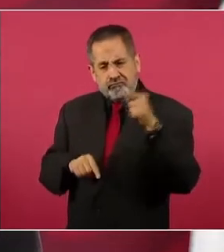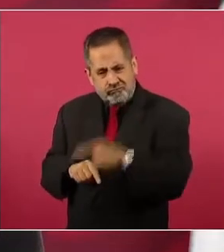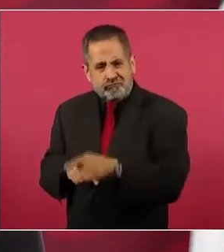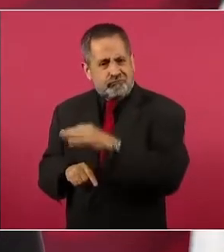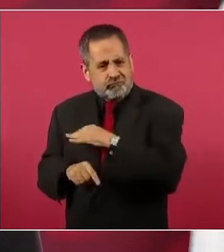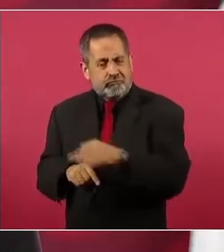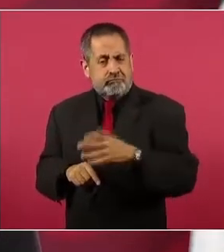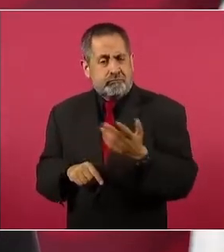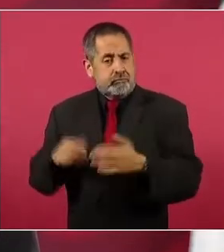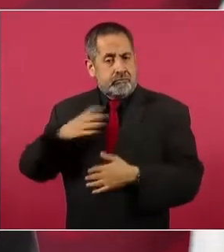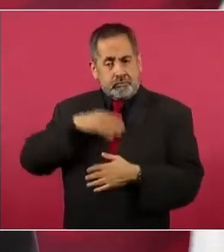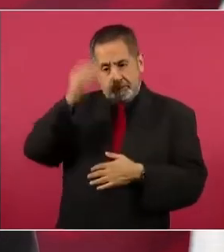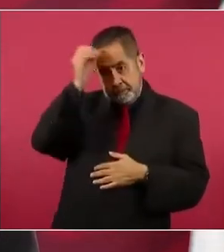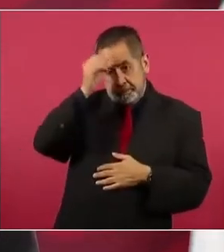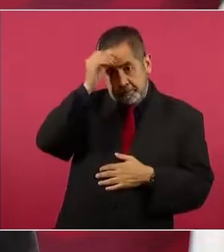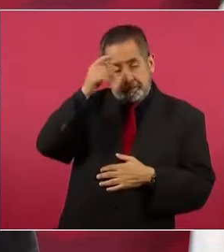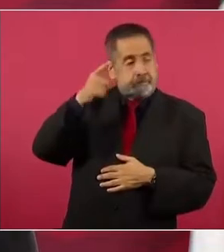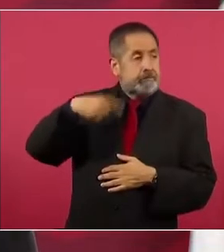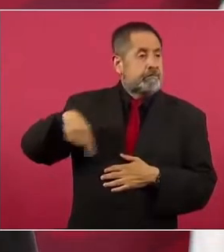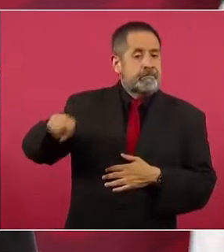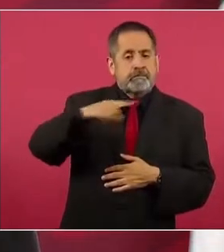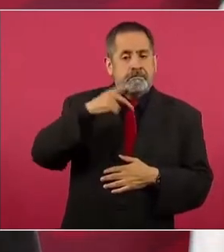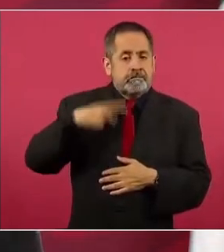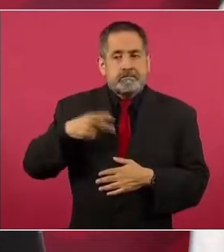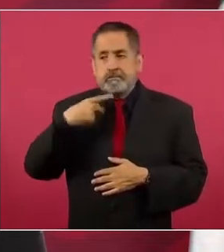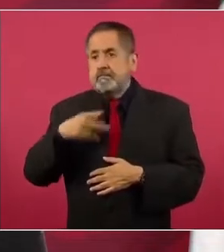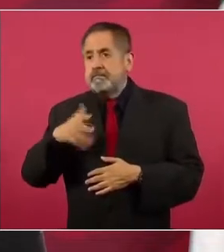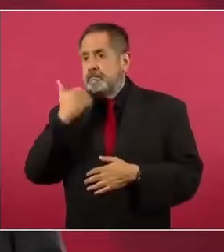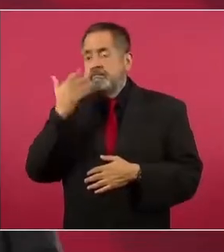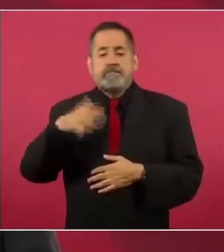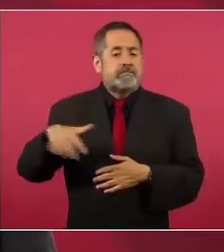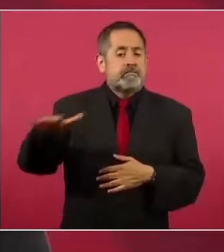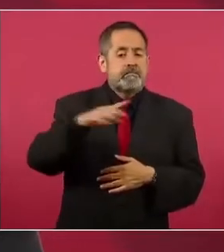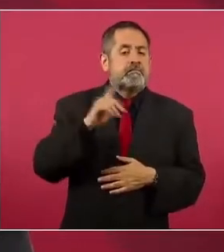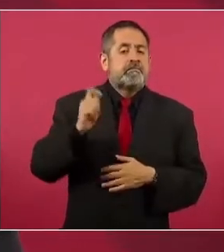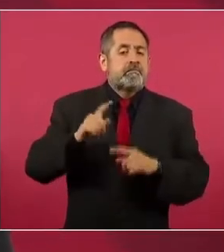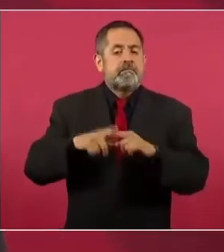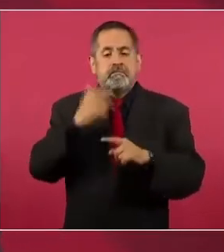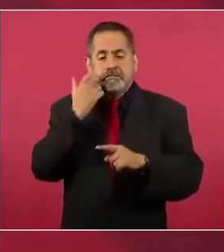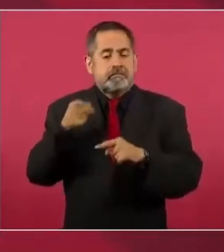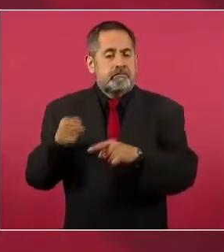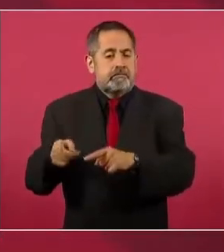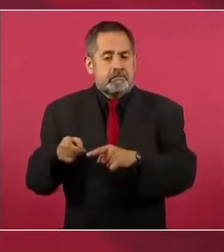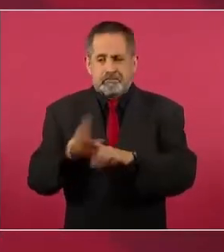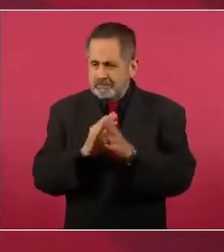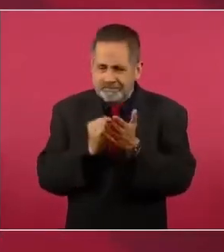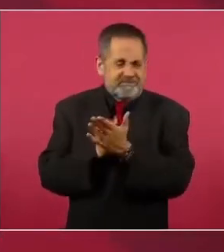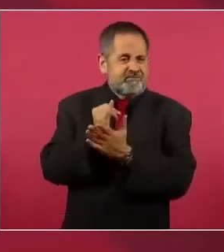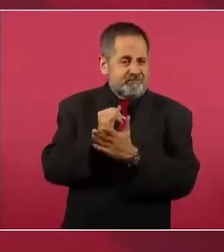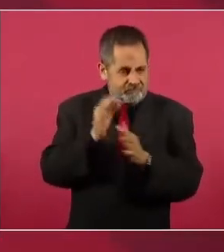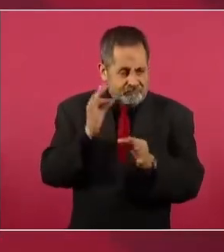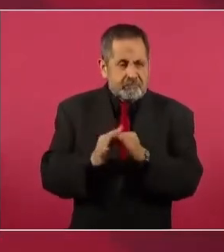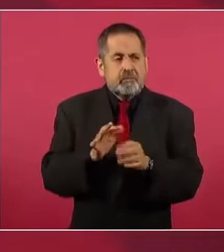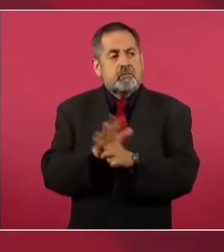yo opino que la gente lo que está buscando son definiciones.